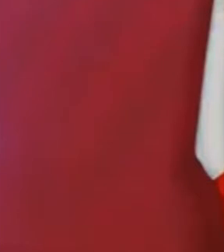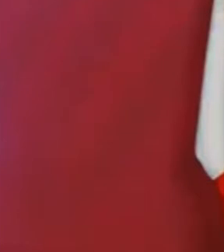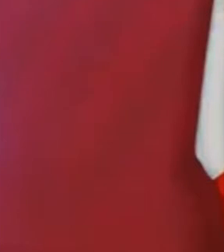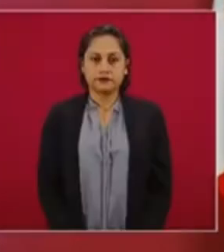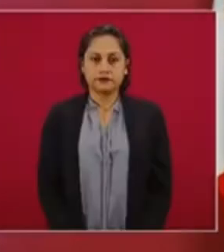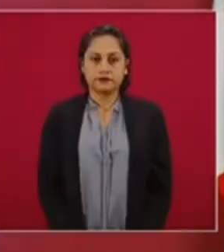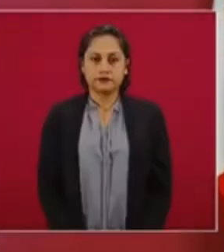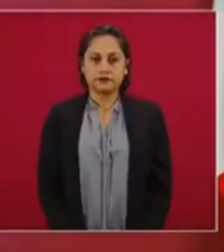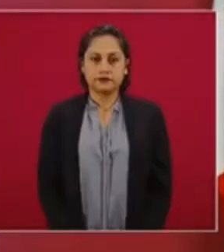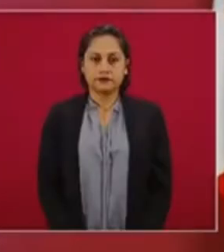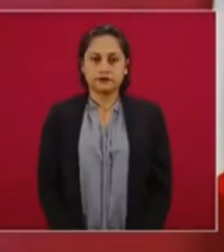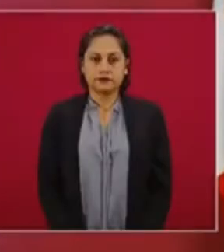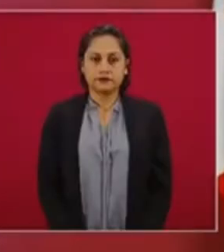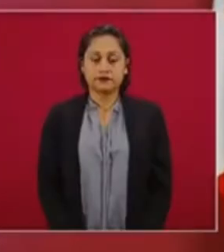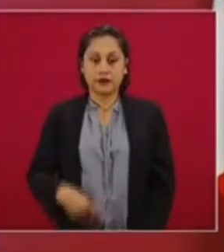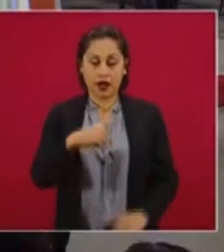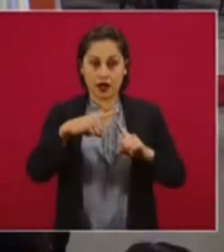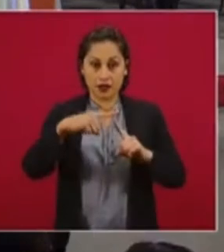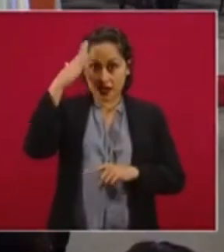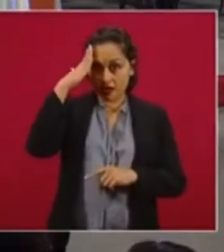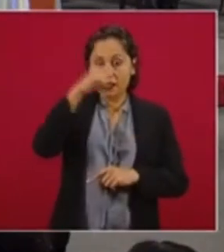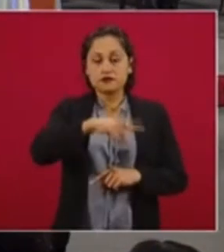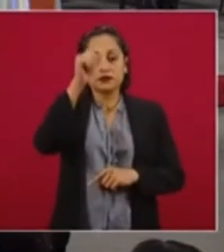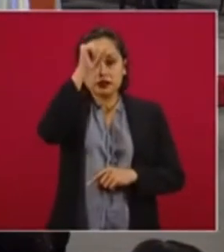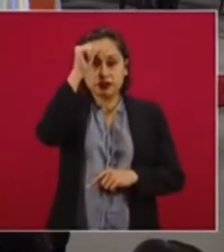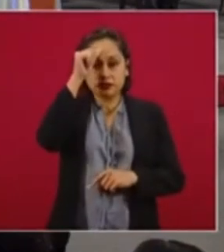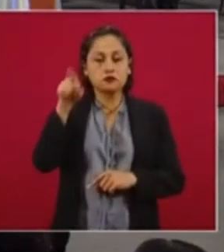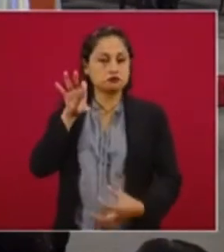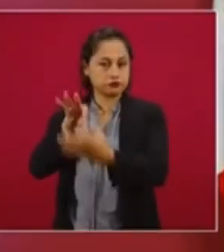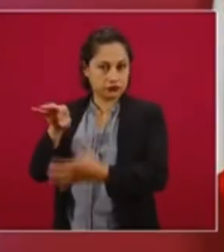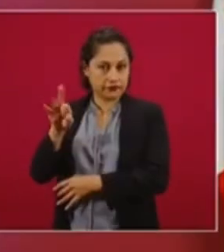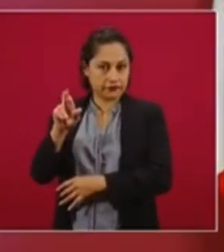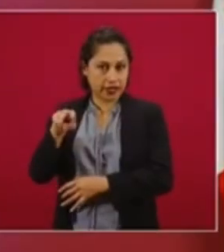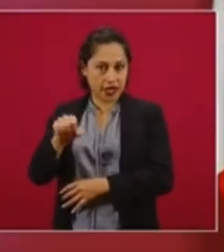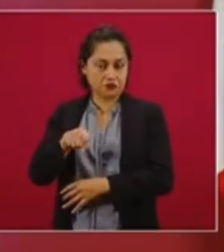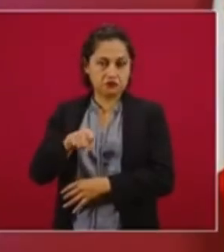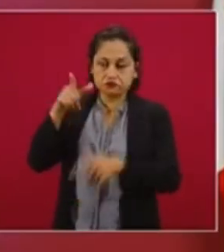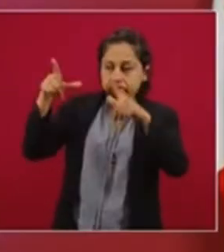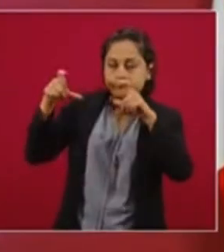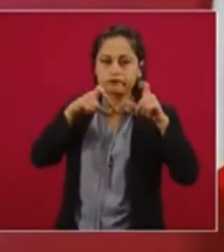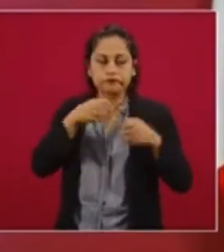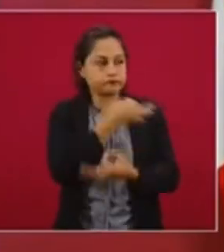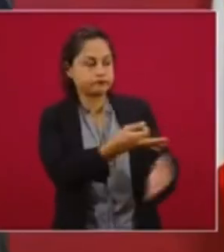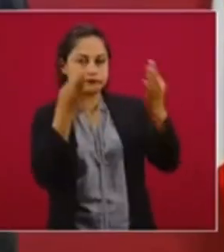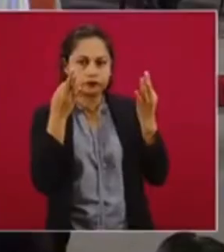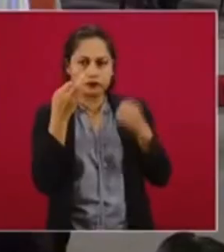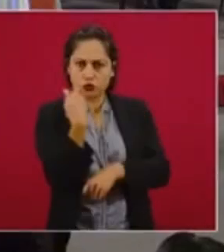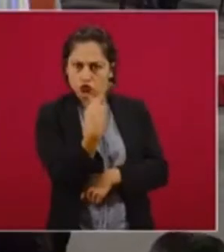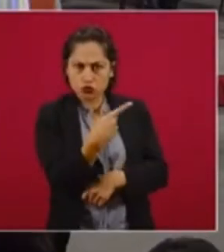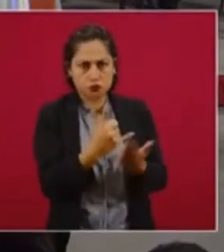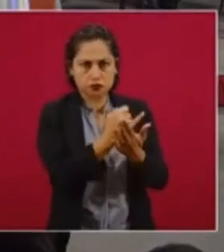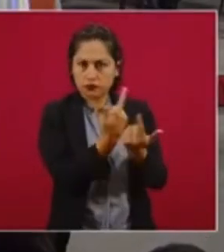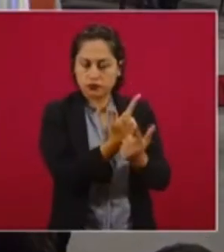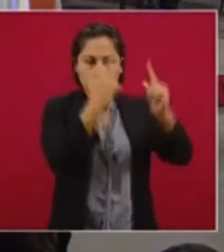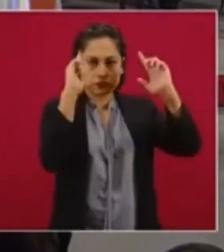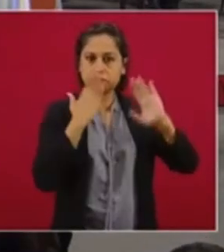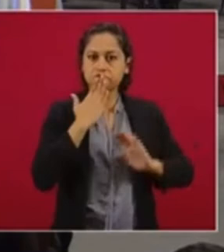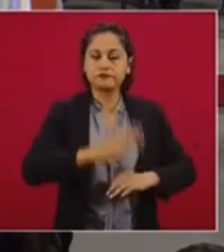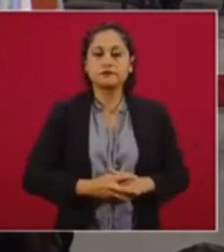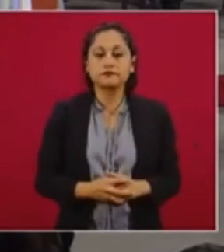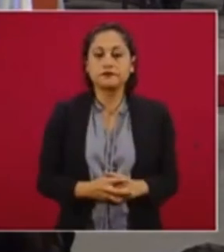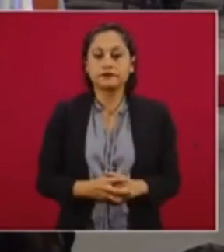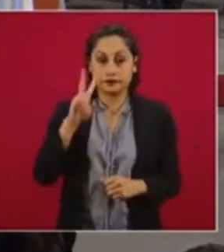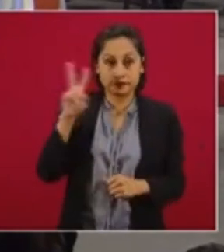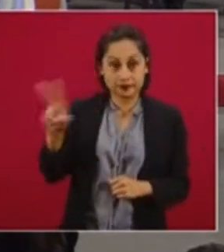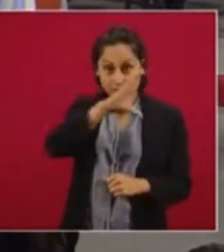frena de aquí de la catedral lo cual también es legítimo, porque somos libres pero miren, como la